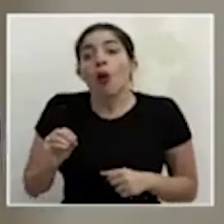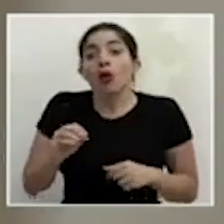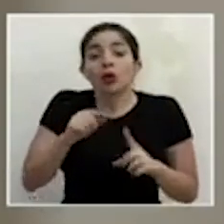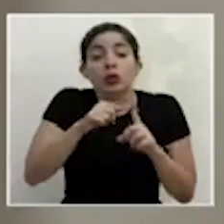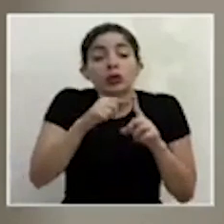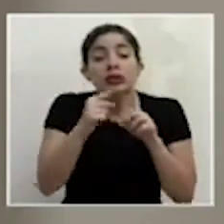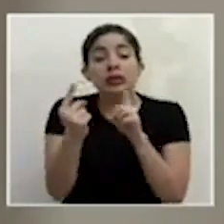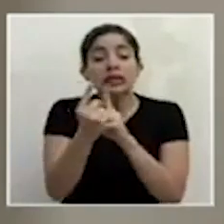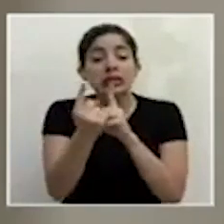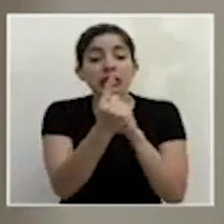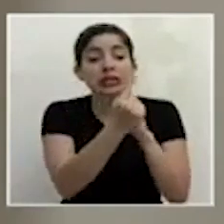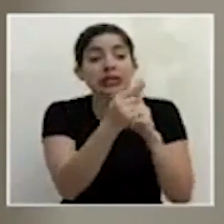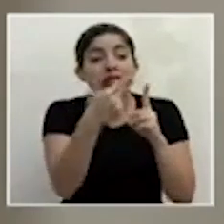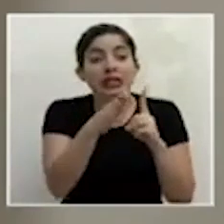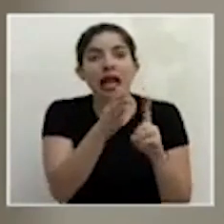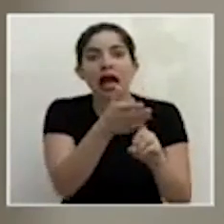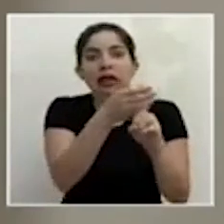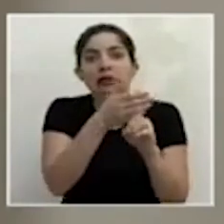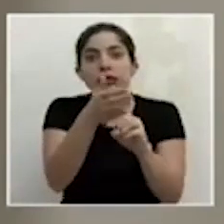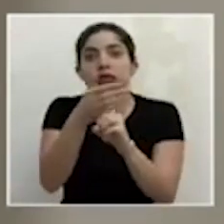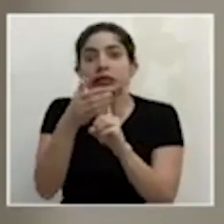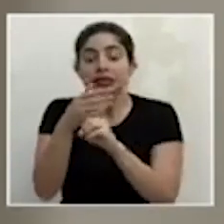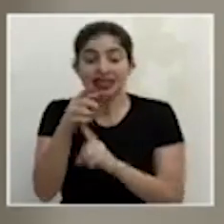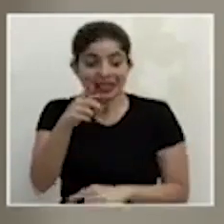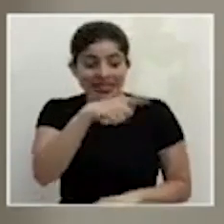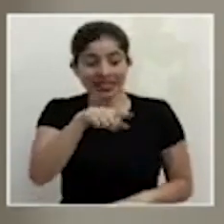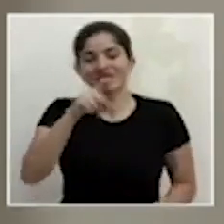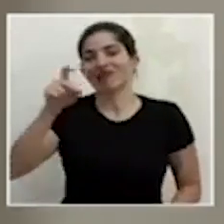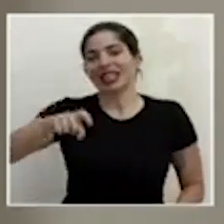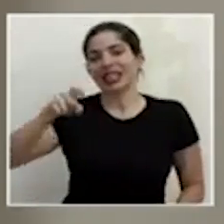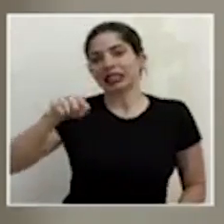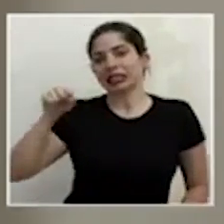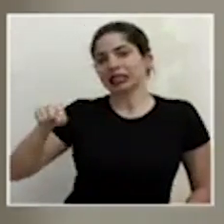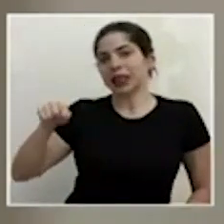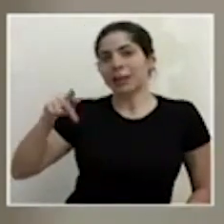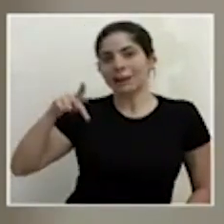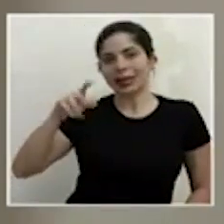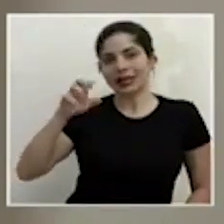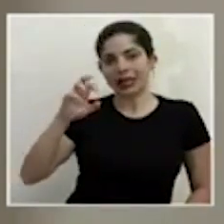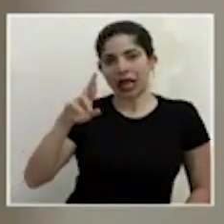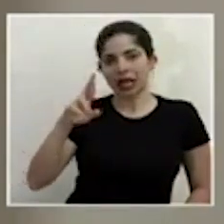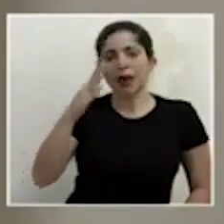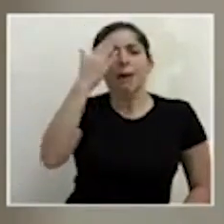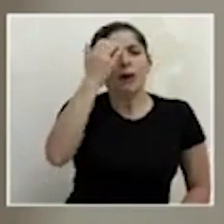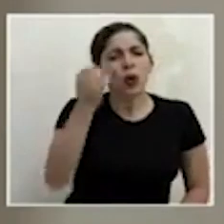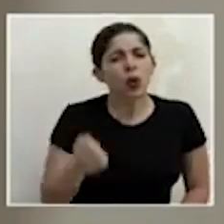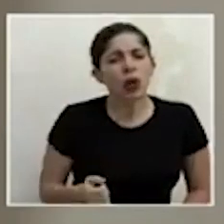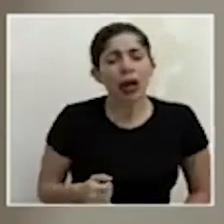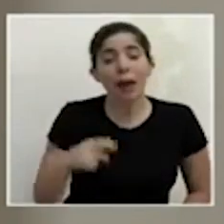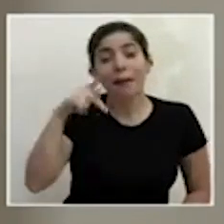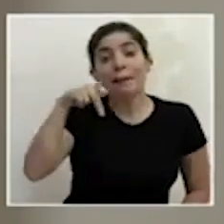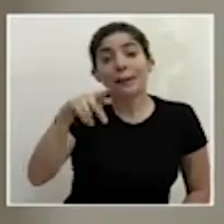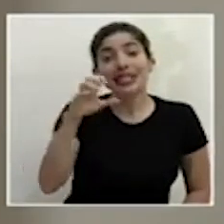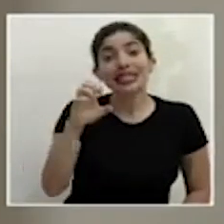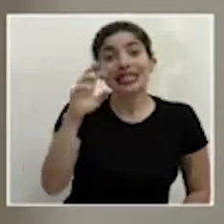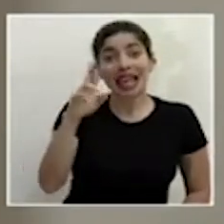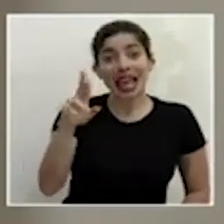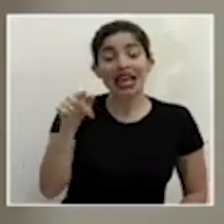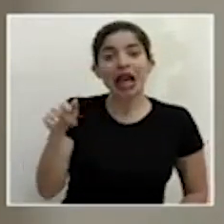sus contactos cercanos para eso se ocupan las pruebas de PCR porque las pruebas de PCR